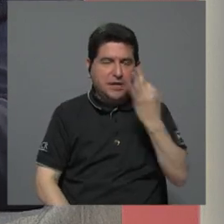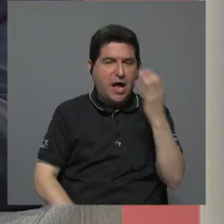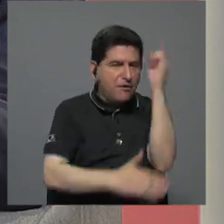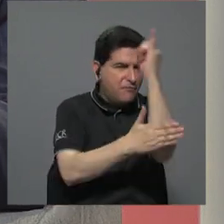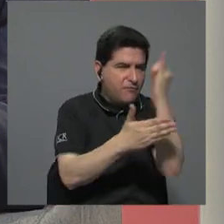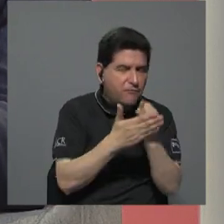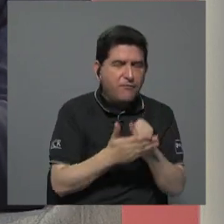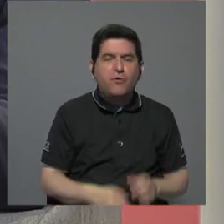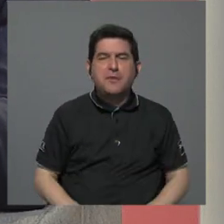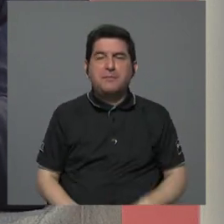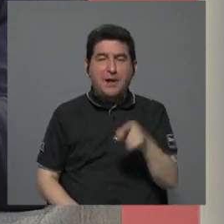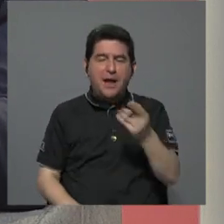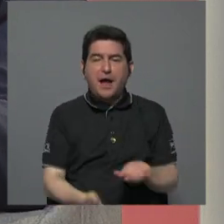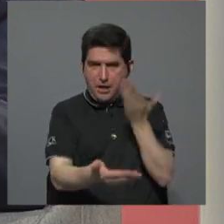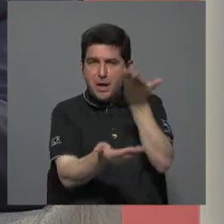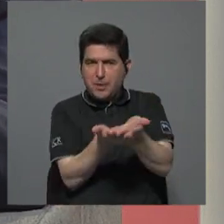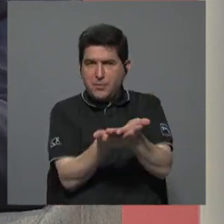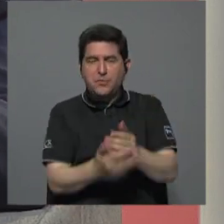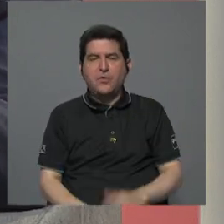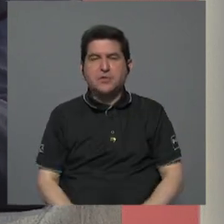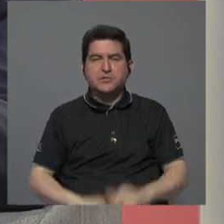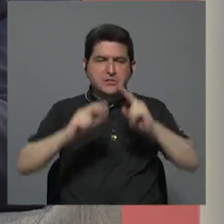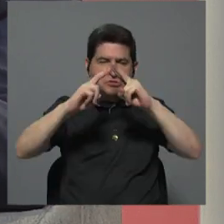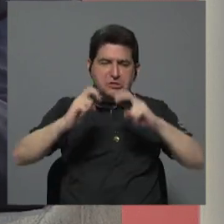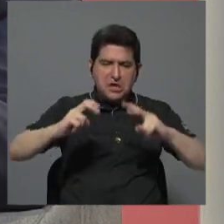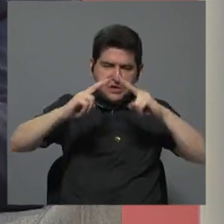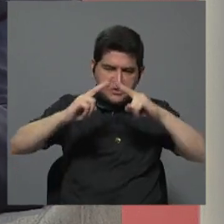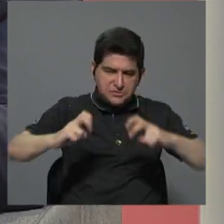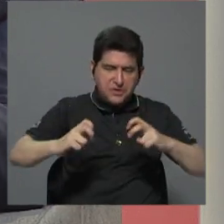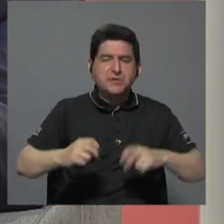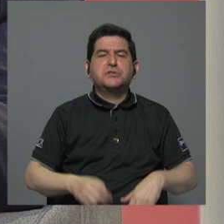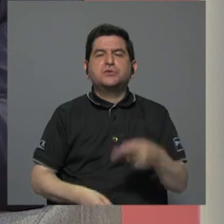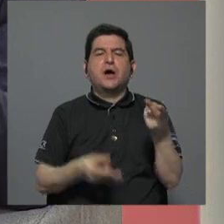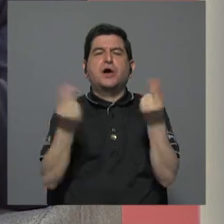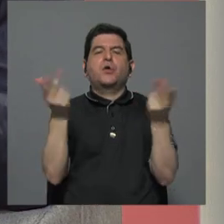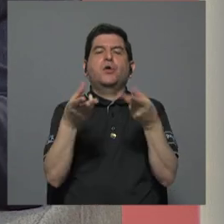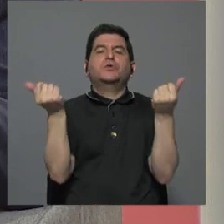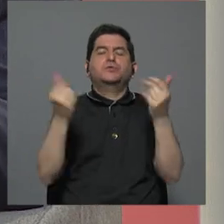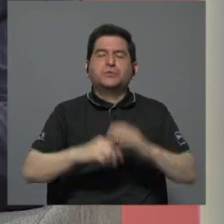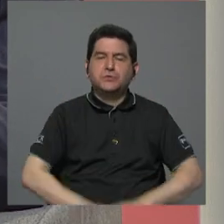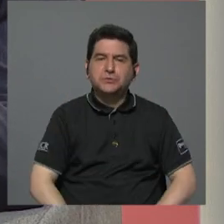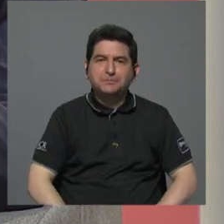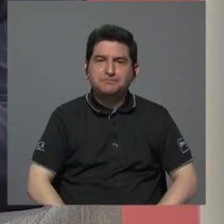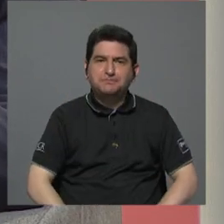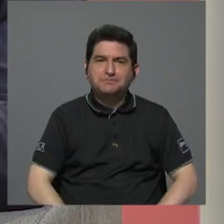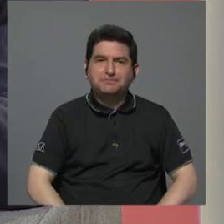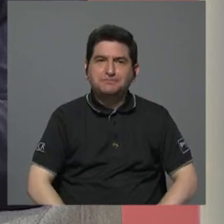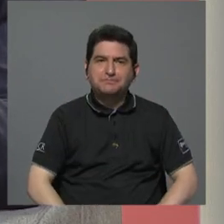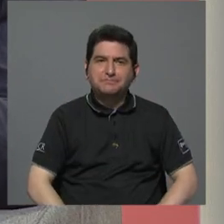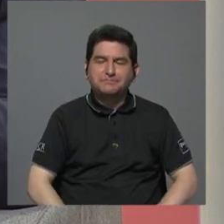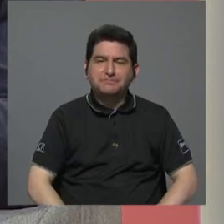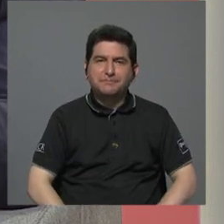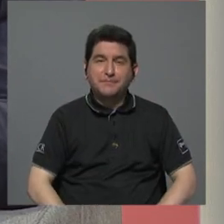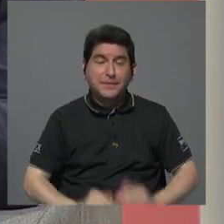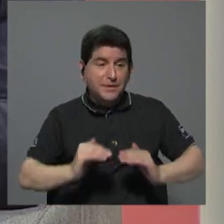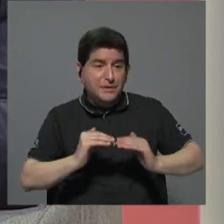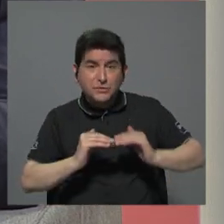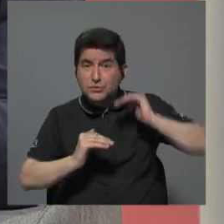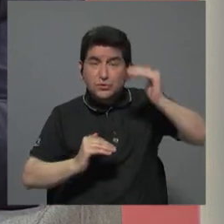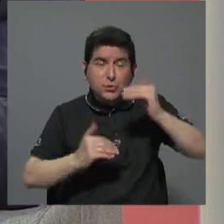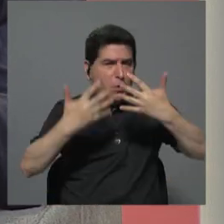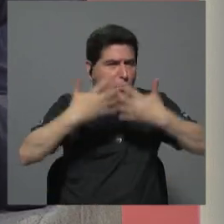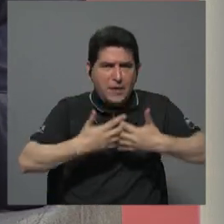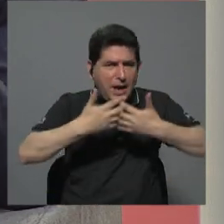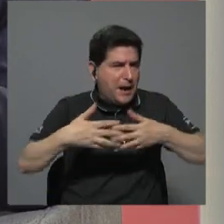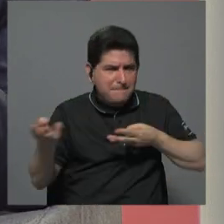diseñaban los carteles, la forma en que se hacían las revisiones de costos, etcétera. Entonces, más allá de la cantidad de